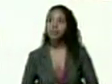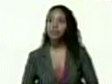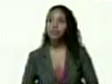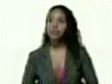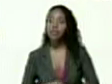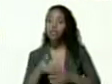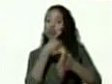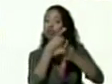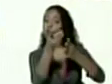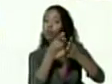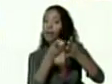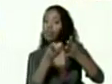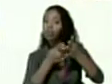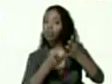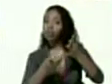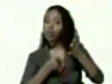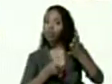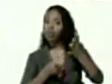documentos